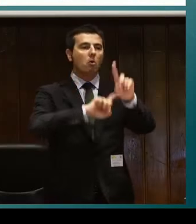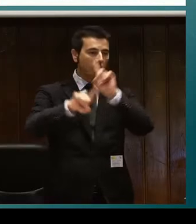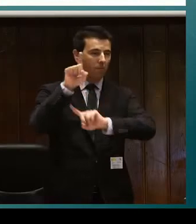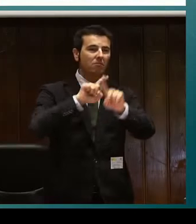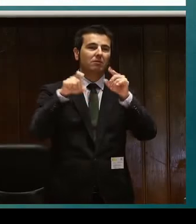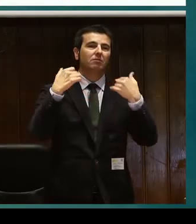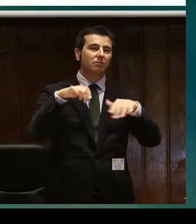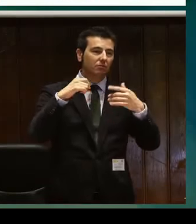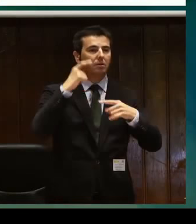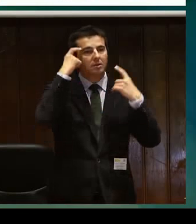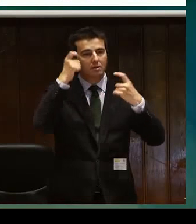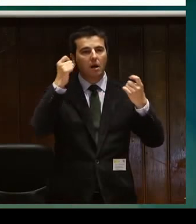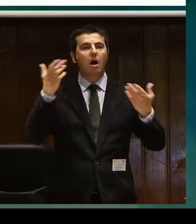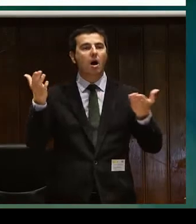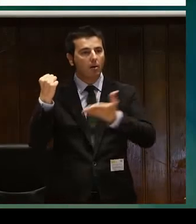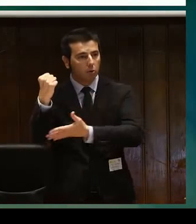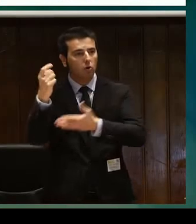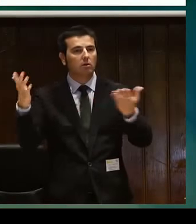sordociegas que no aceptan